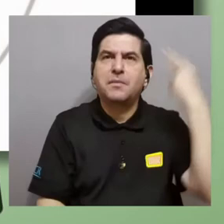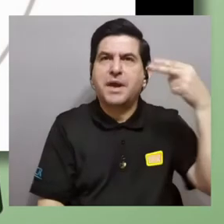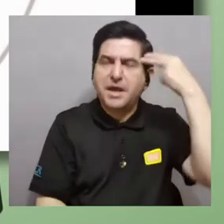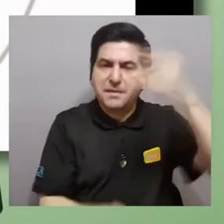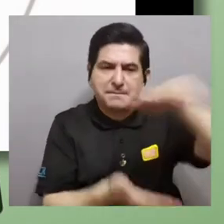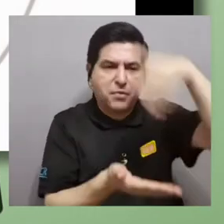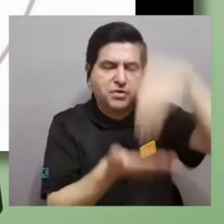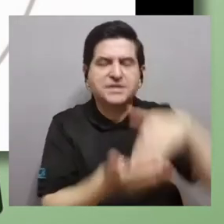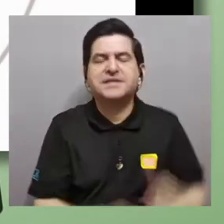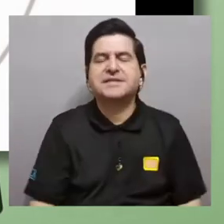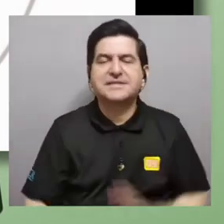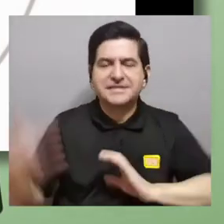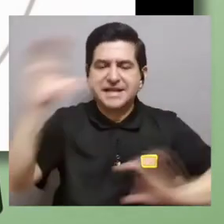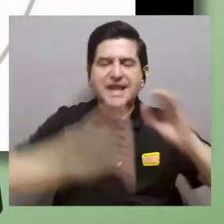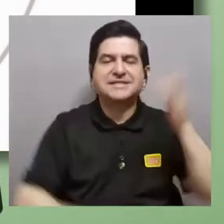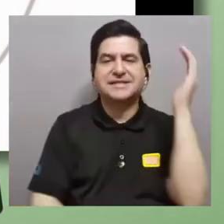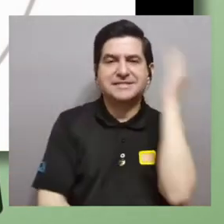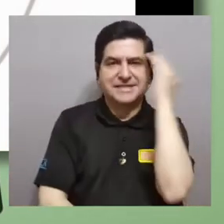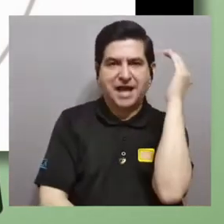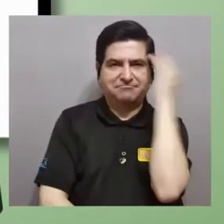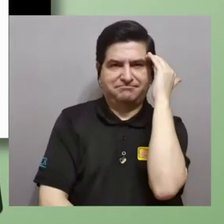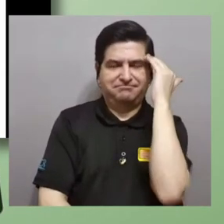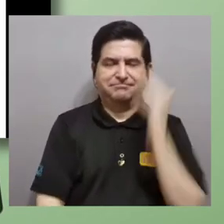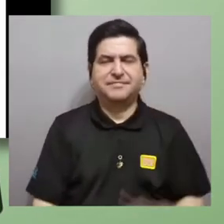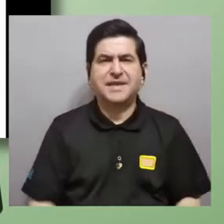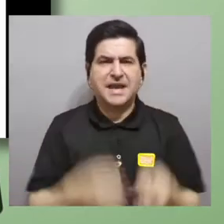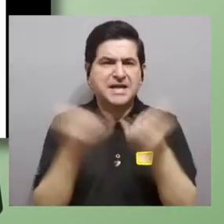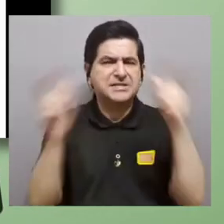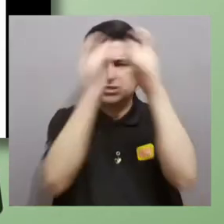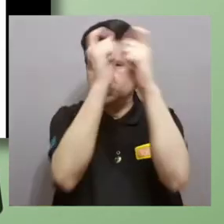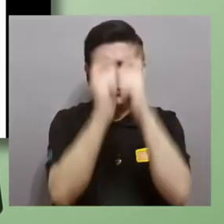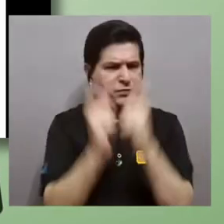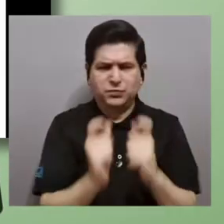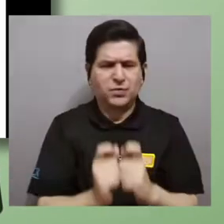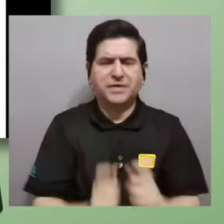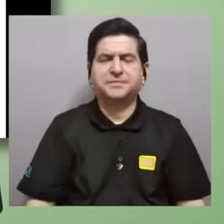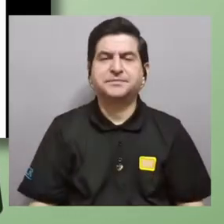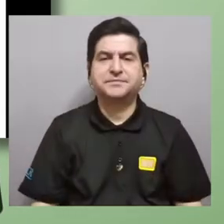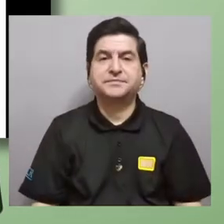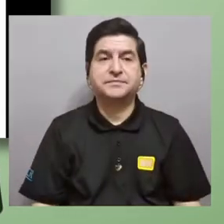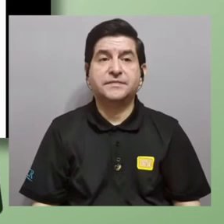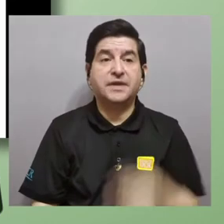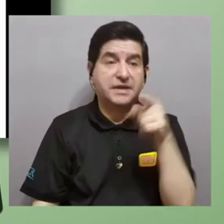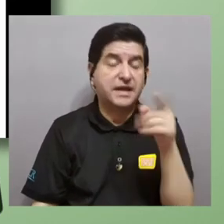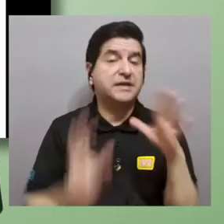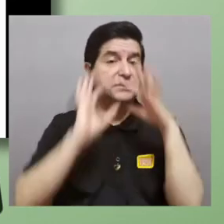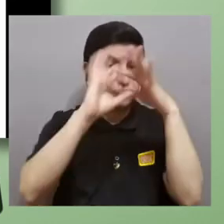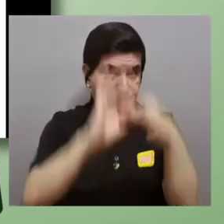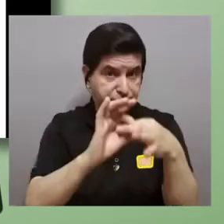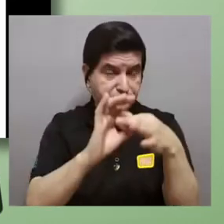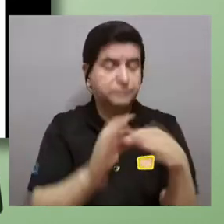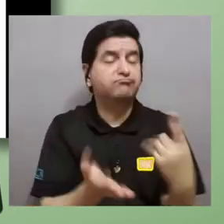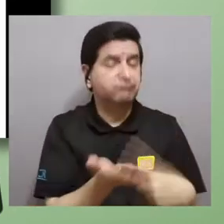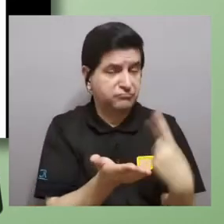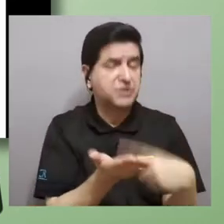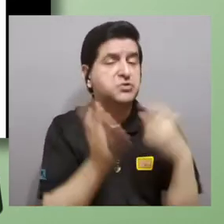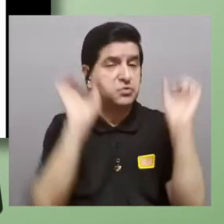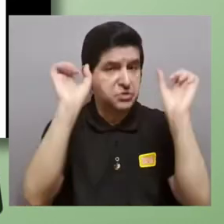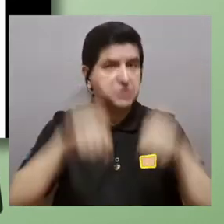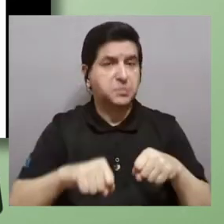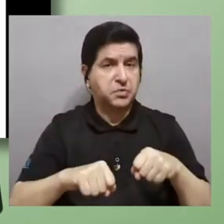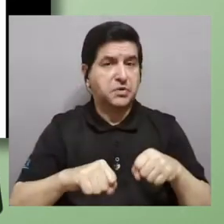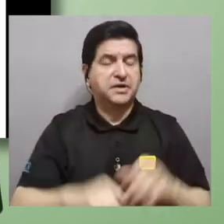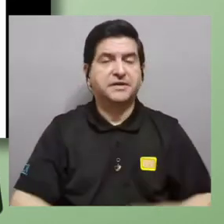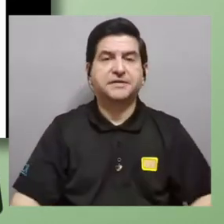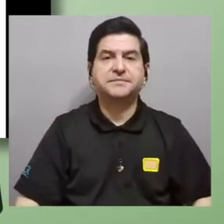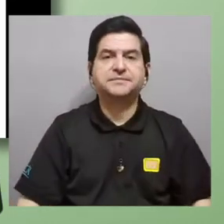hipótesis central de la ciencia cognoscitiva sin entrar en muchos detalles lo que diga sobre esto es discutible en